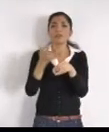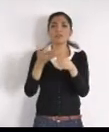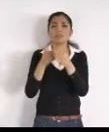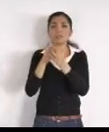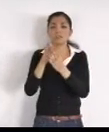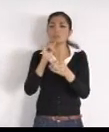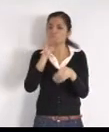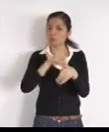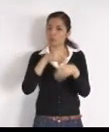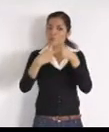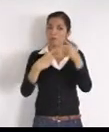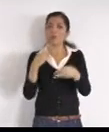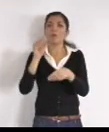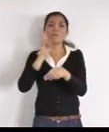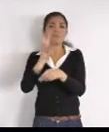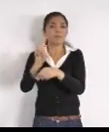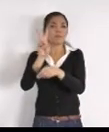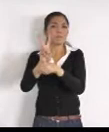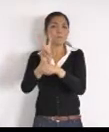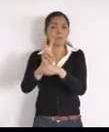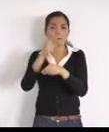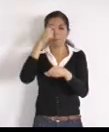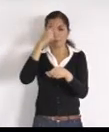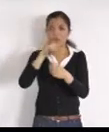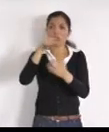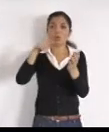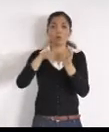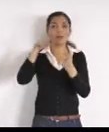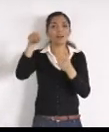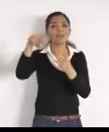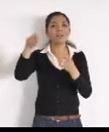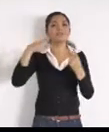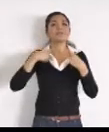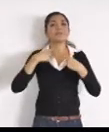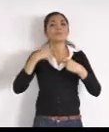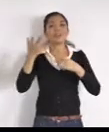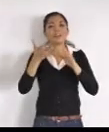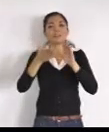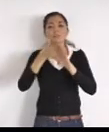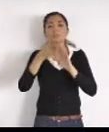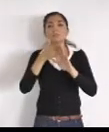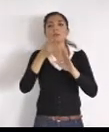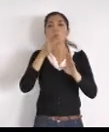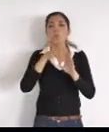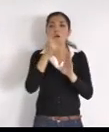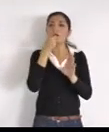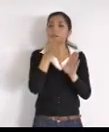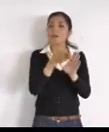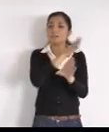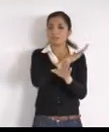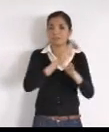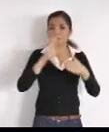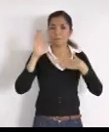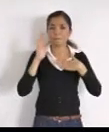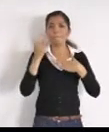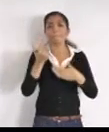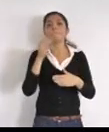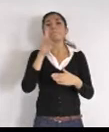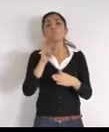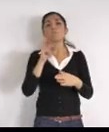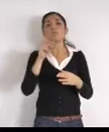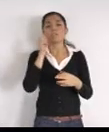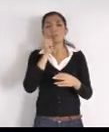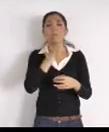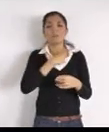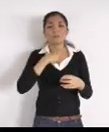cumpla, con los compromisos, adquiridos, y vamos a tener mano dura, para no permitir, que esta obra, no se aproveche, al máximo, con